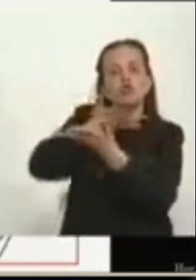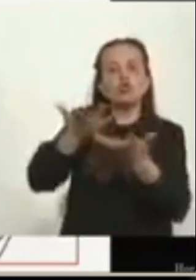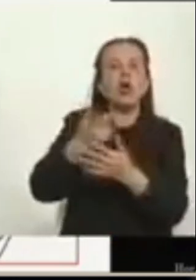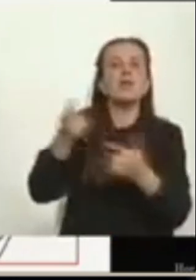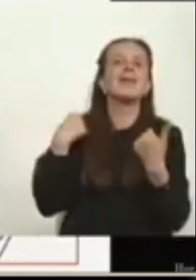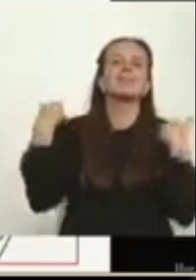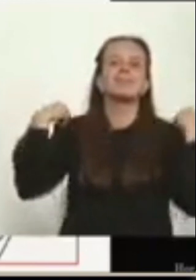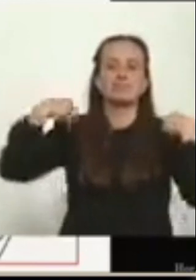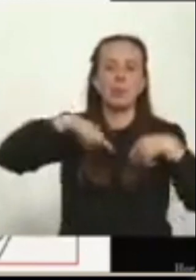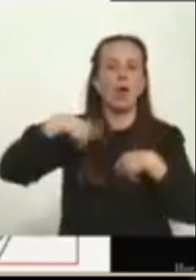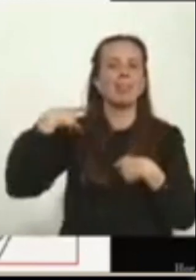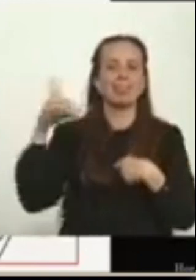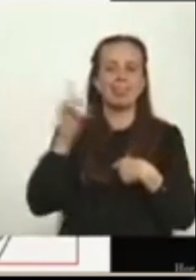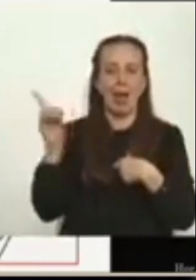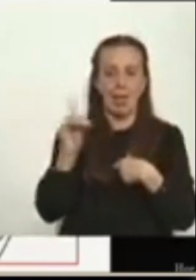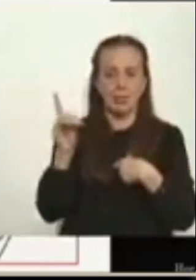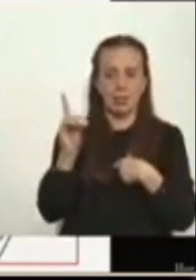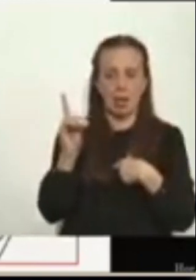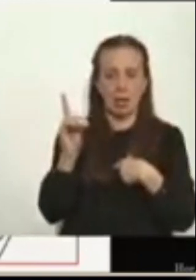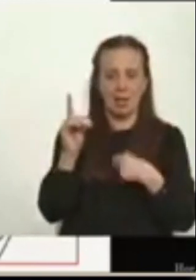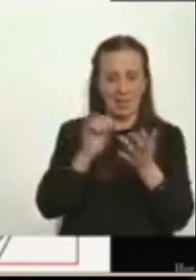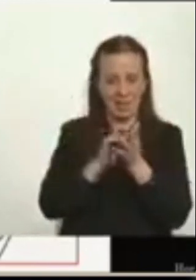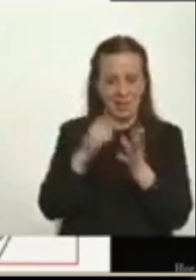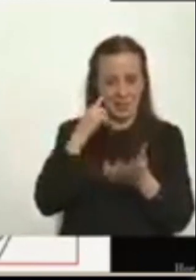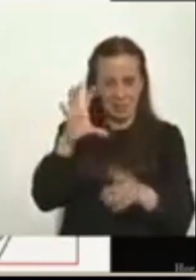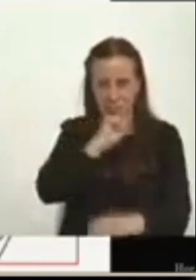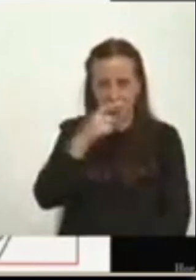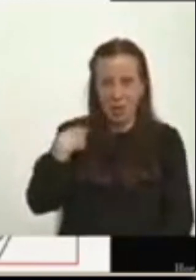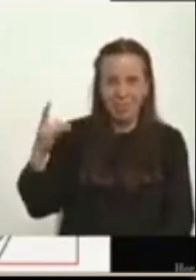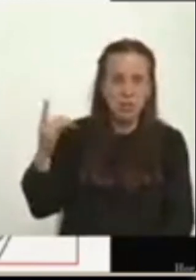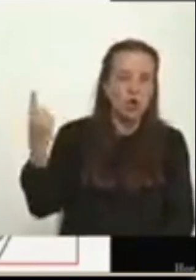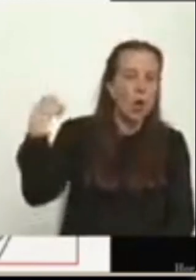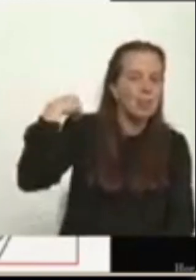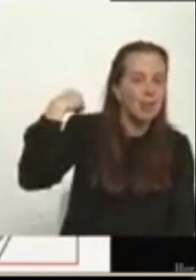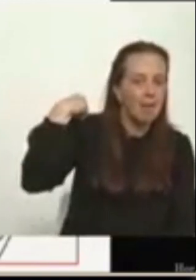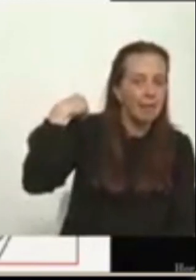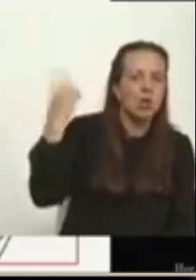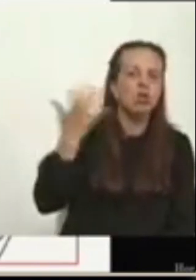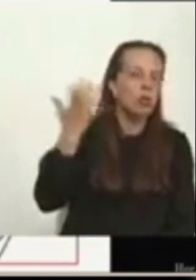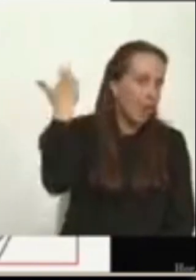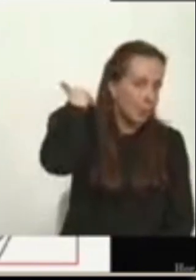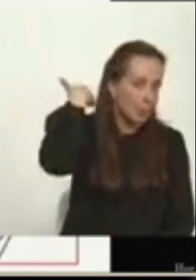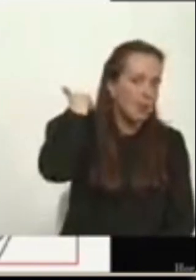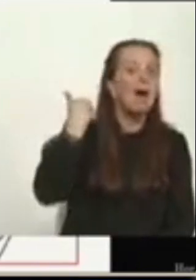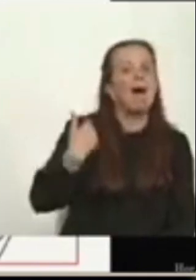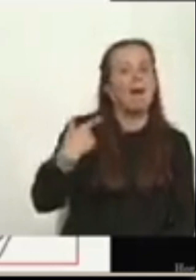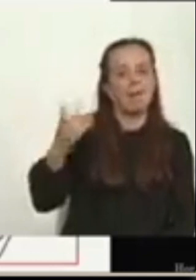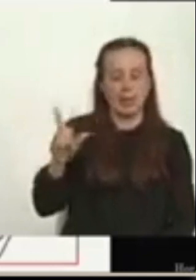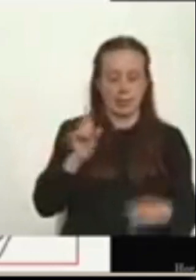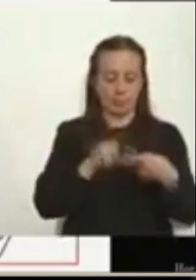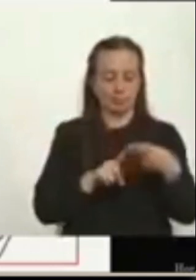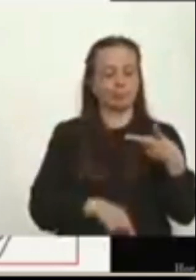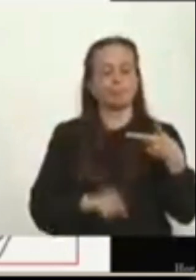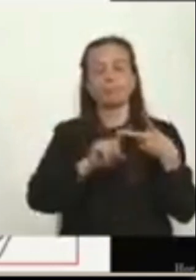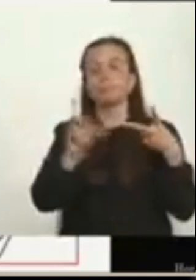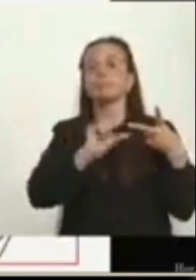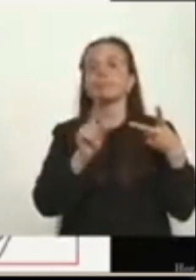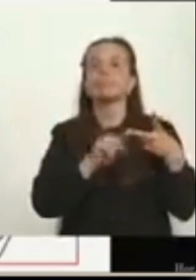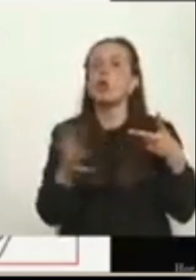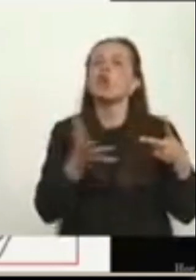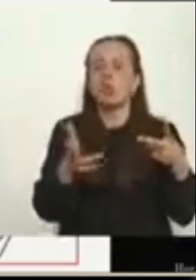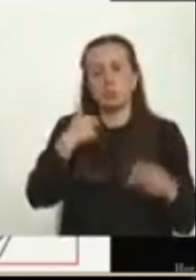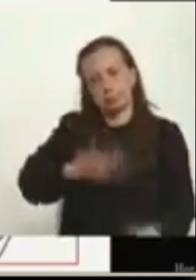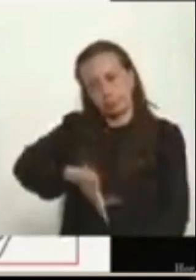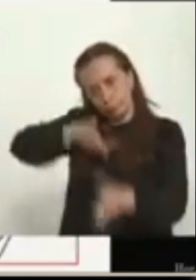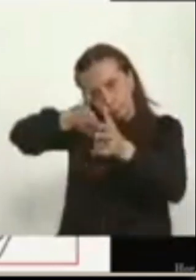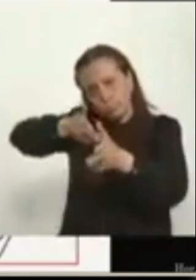región escapular derecha, la escápula, atrás, la espalda. Segunda herida, herida por